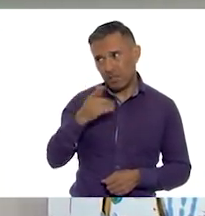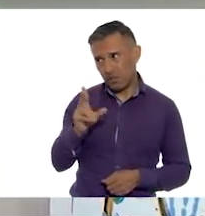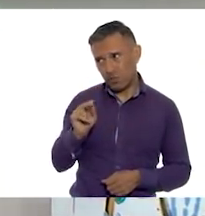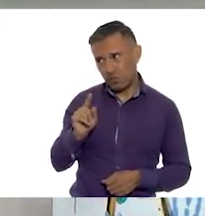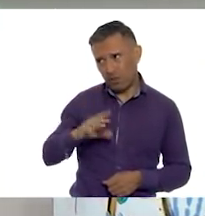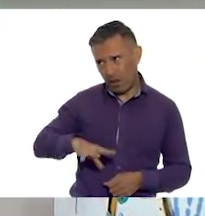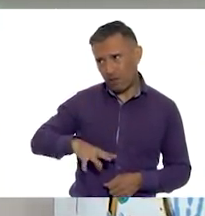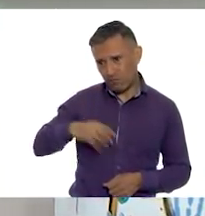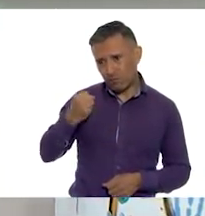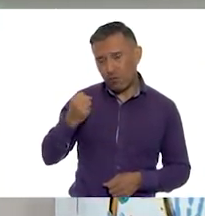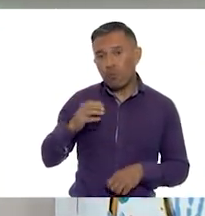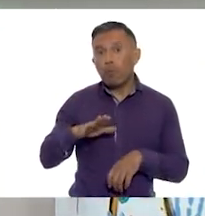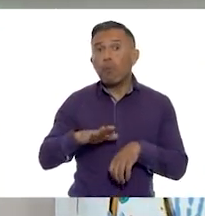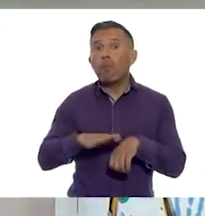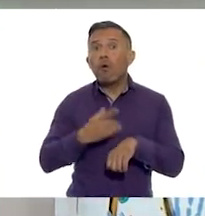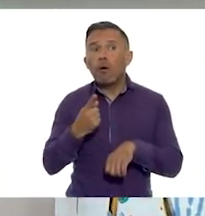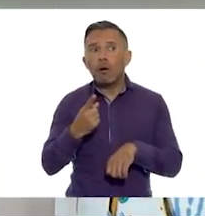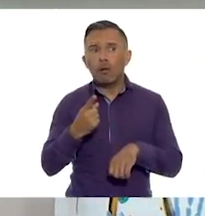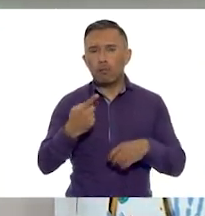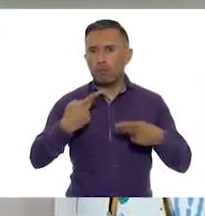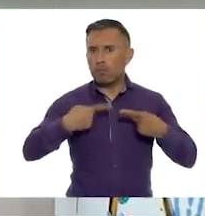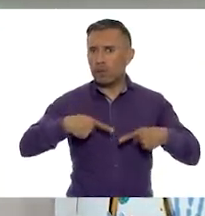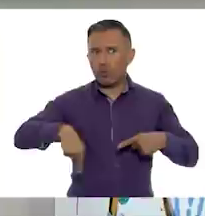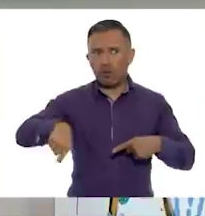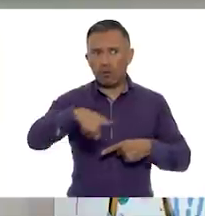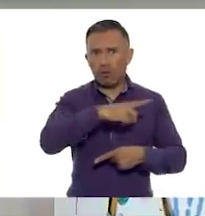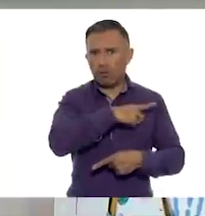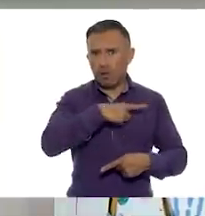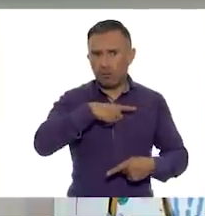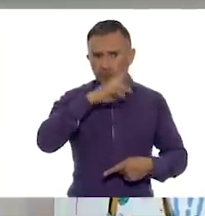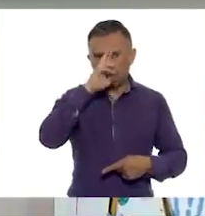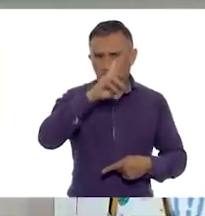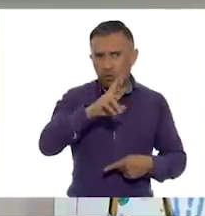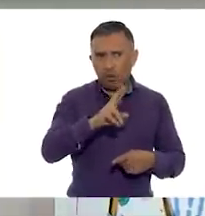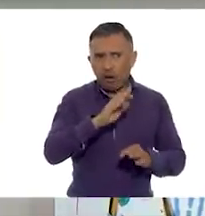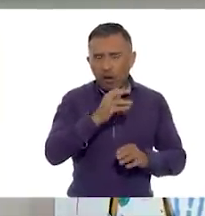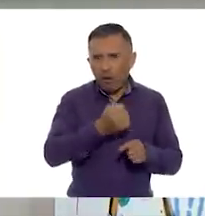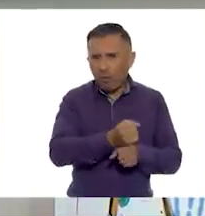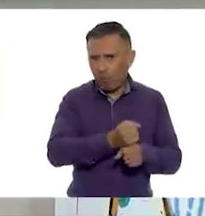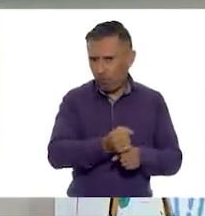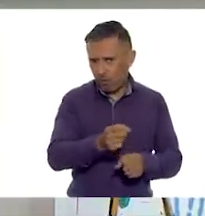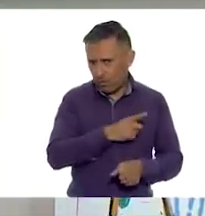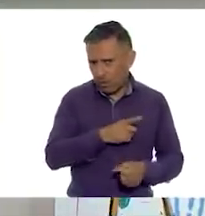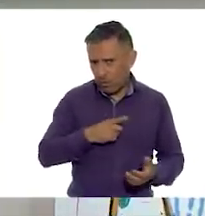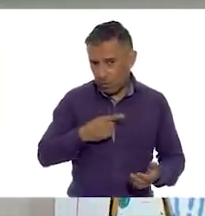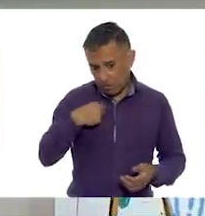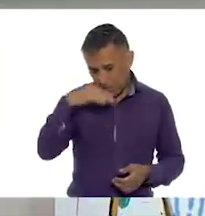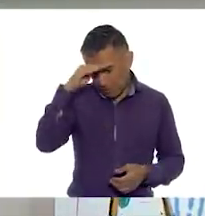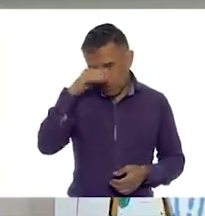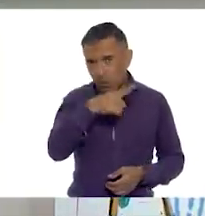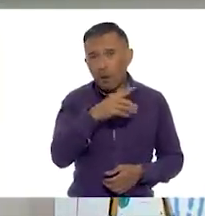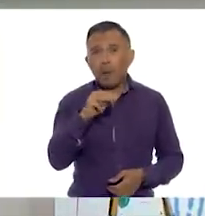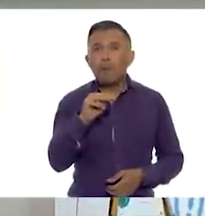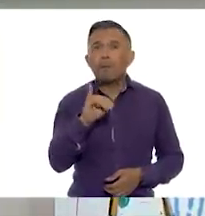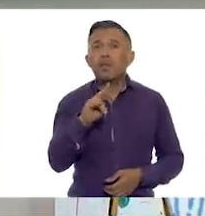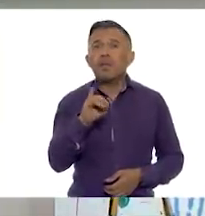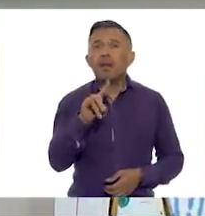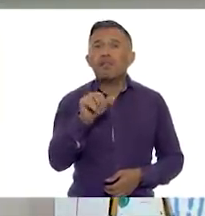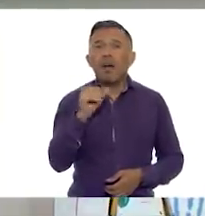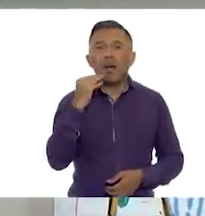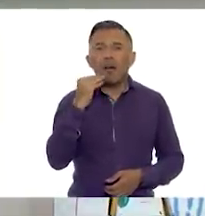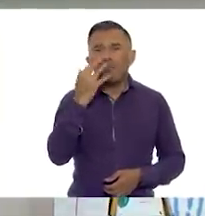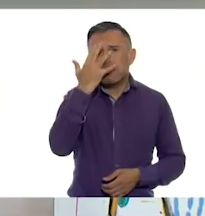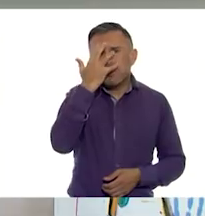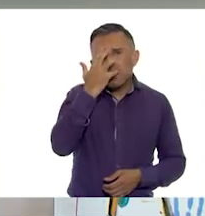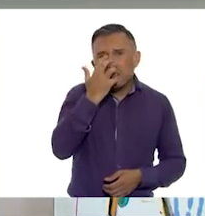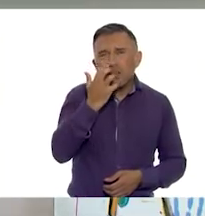que eso no debería de sucederle a ninguna persona. Me imagino que Miranda ya está triste de haber dejado su casa, sus